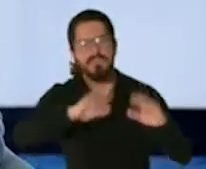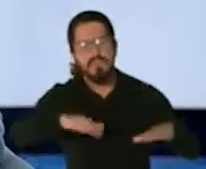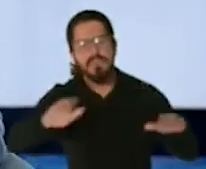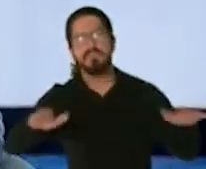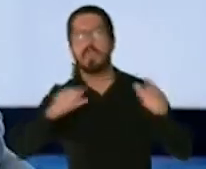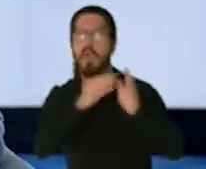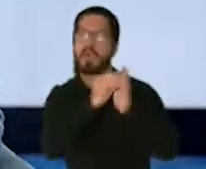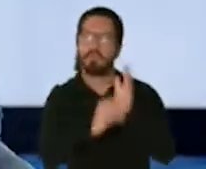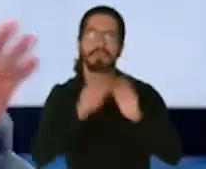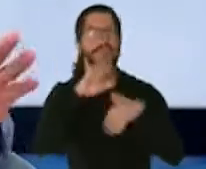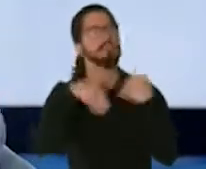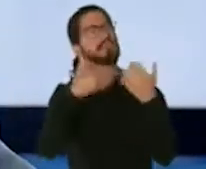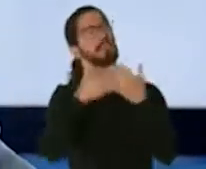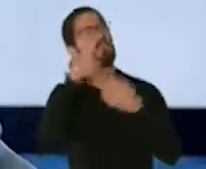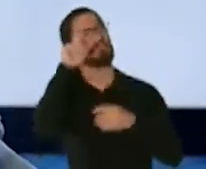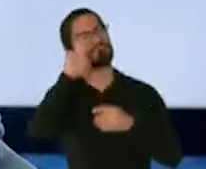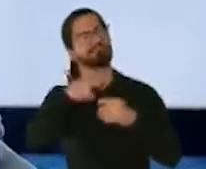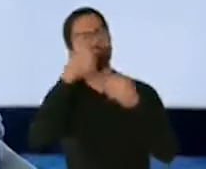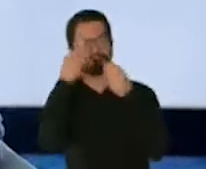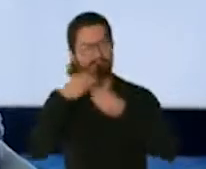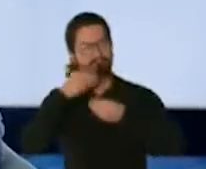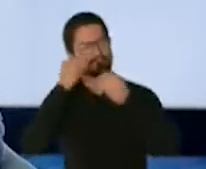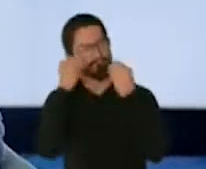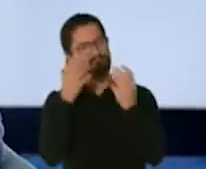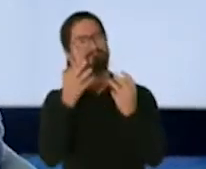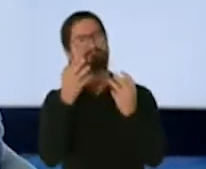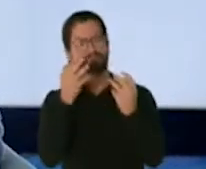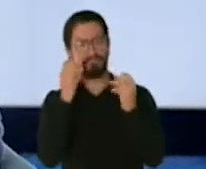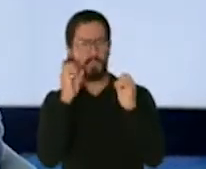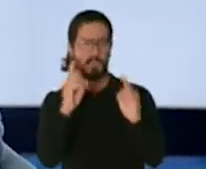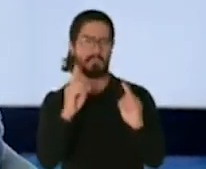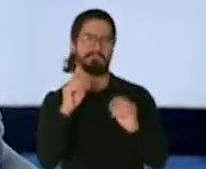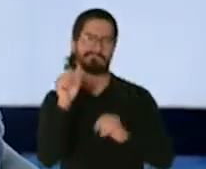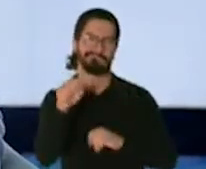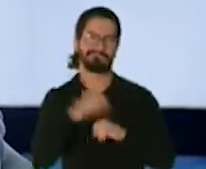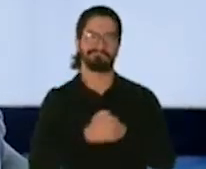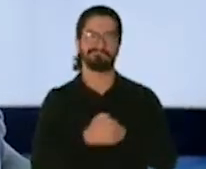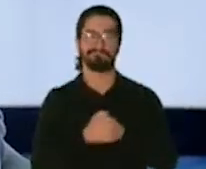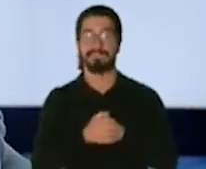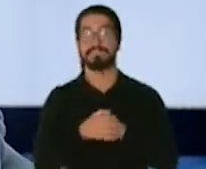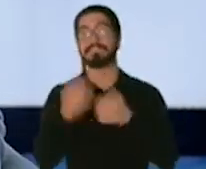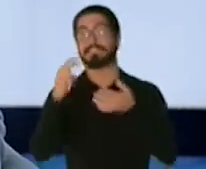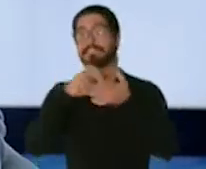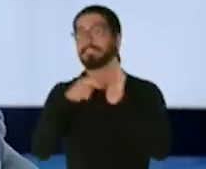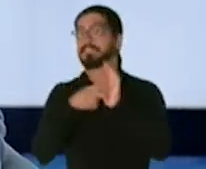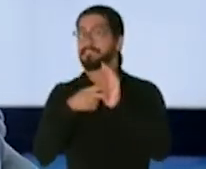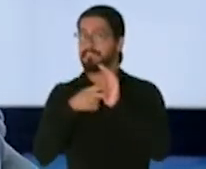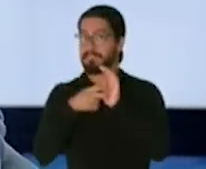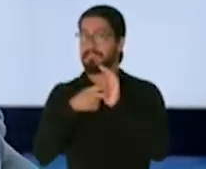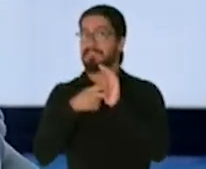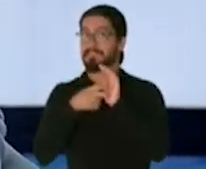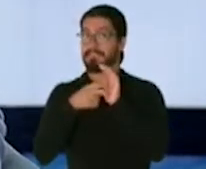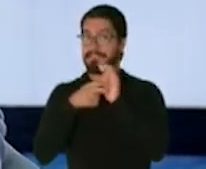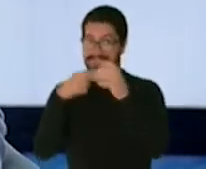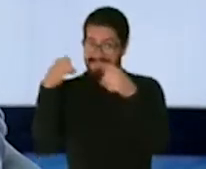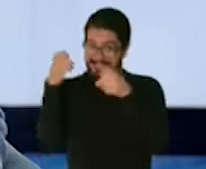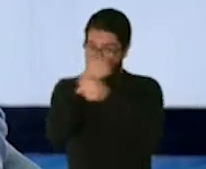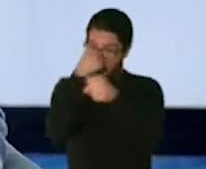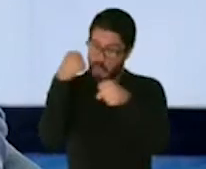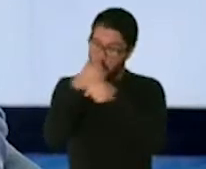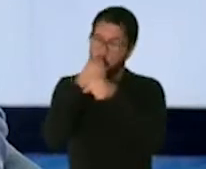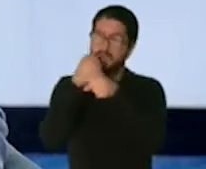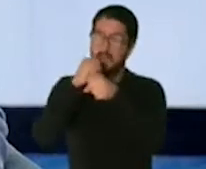así que sepan que esto, nada tiene mayor prioridad que la lucha contra el COVID-19. A